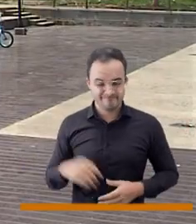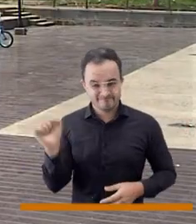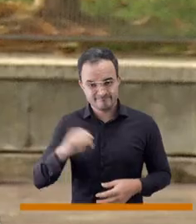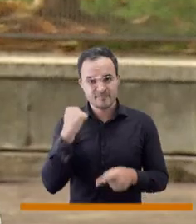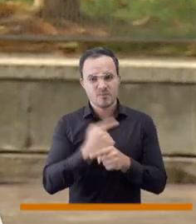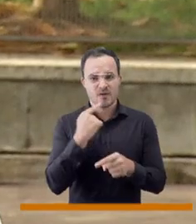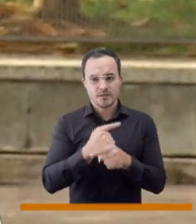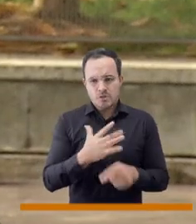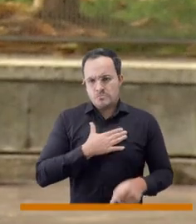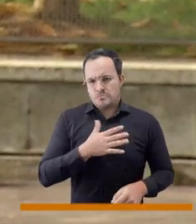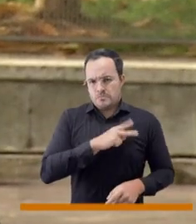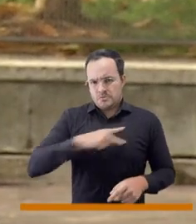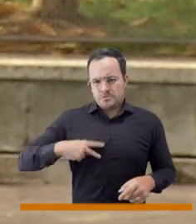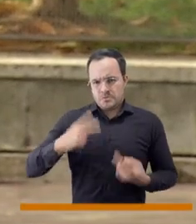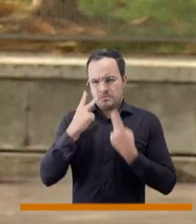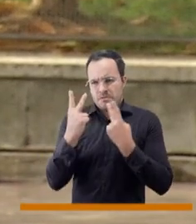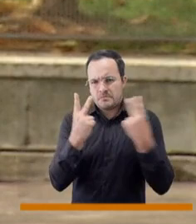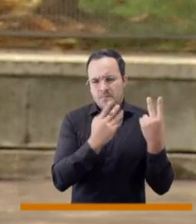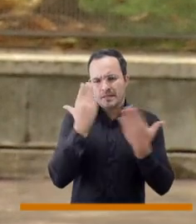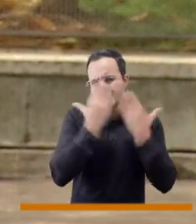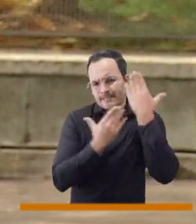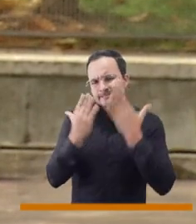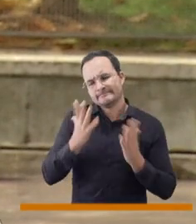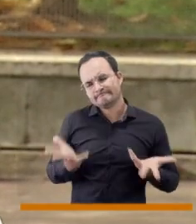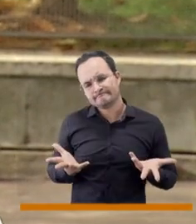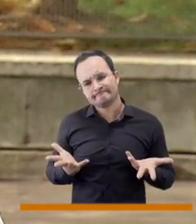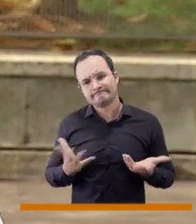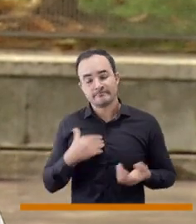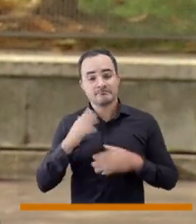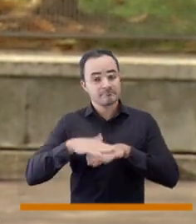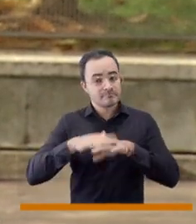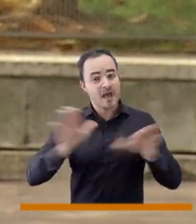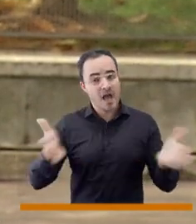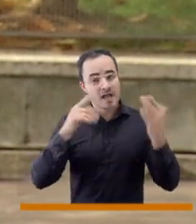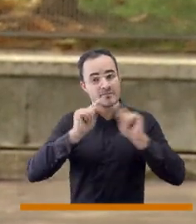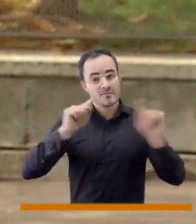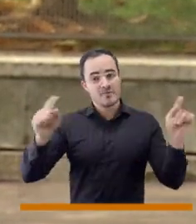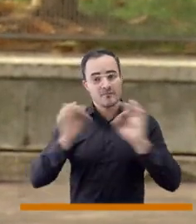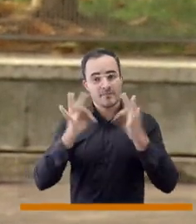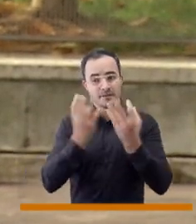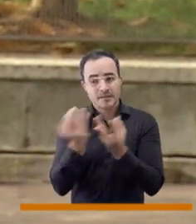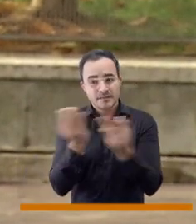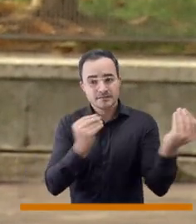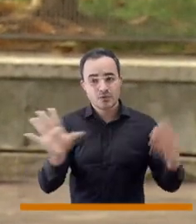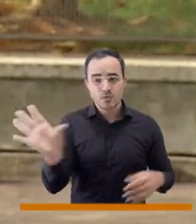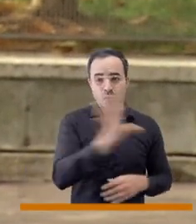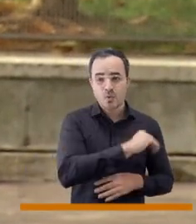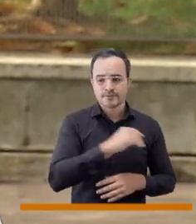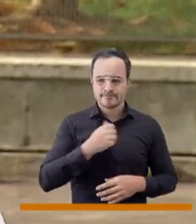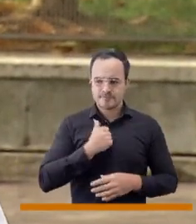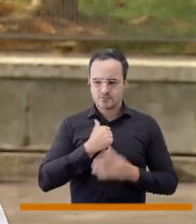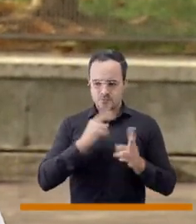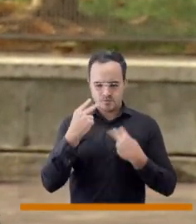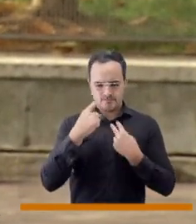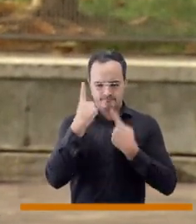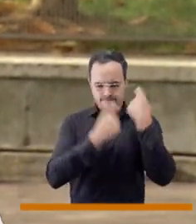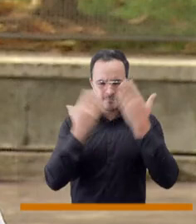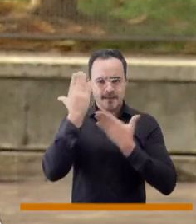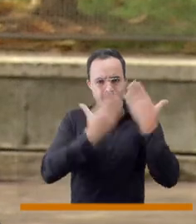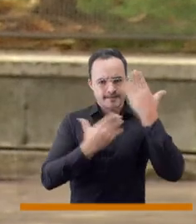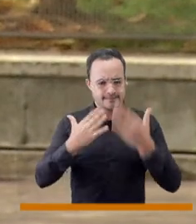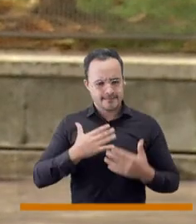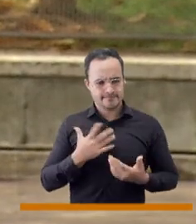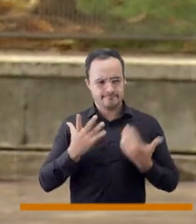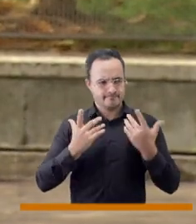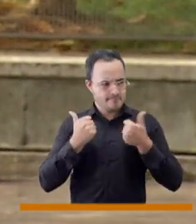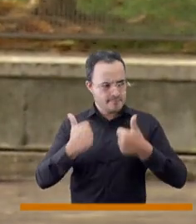calle. Así es, Katherine, la verdad es que desde lo personal uno hace ese análisis, incluso es una invitación a todas las